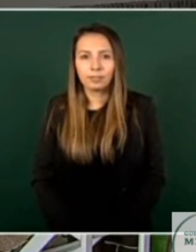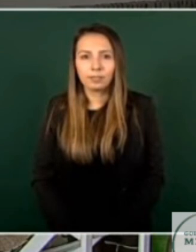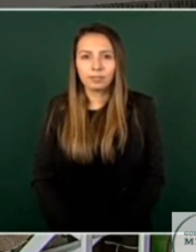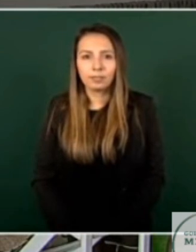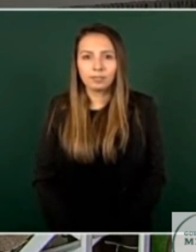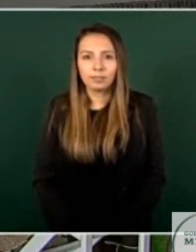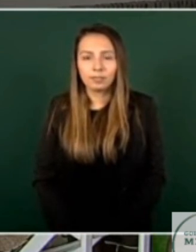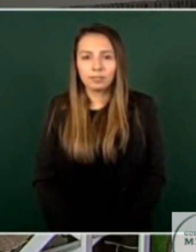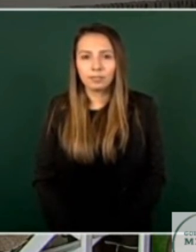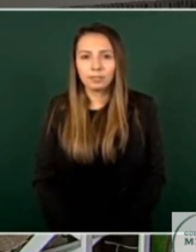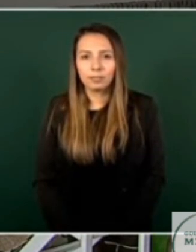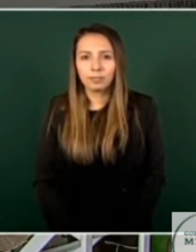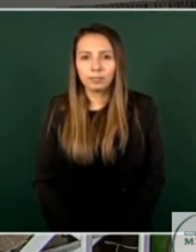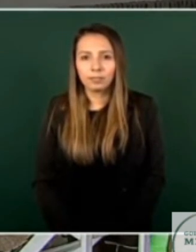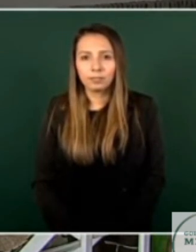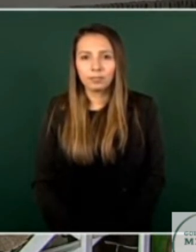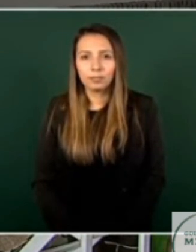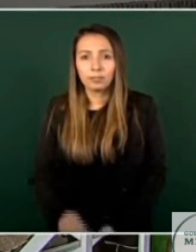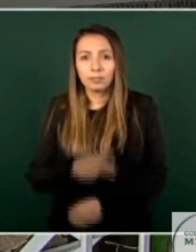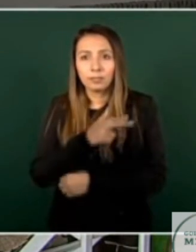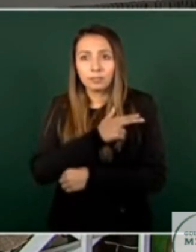heridos y y detenidos